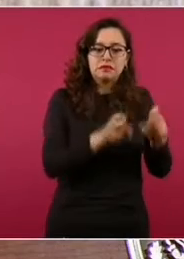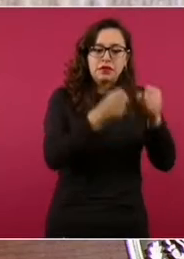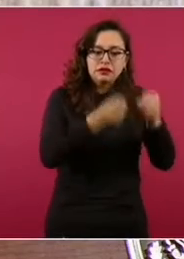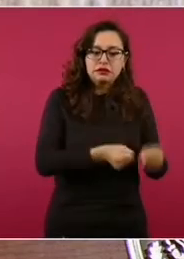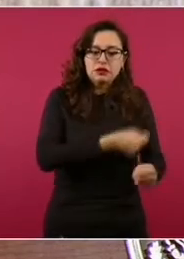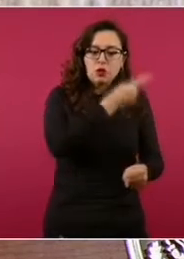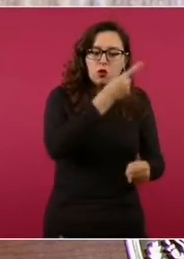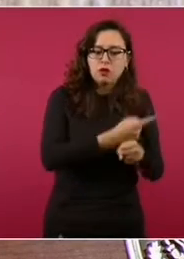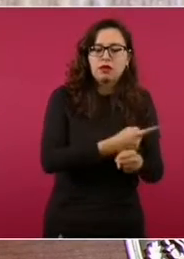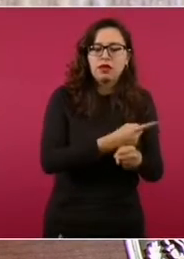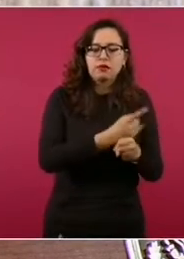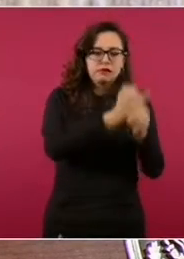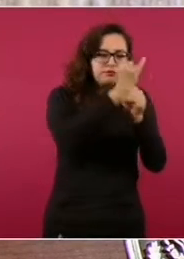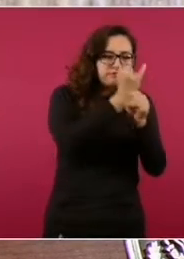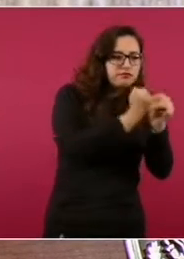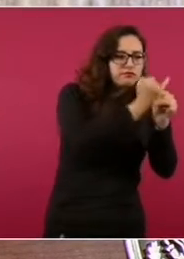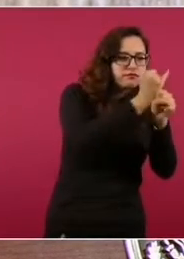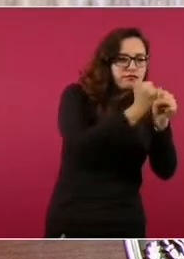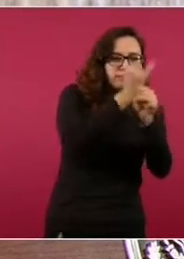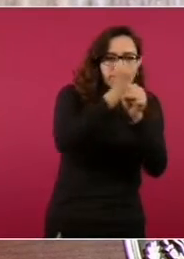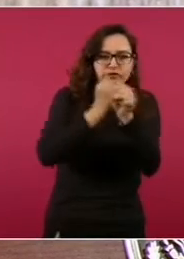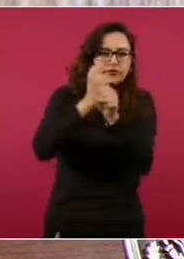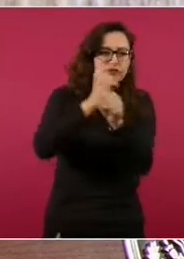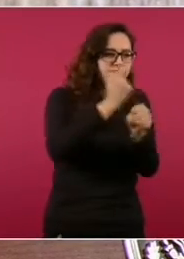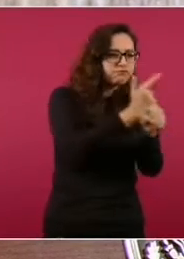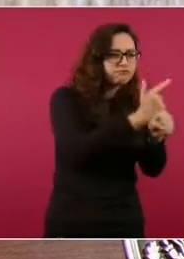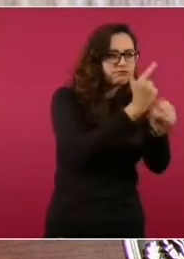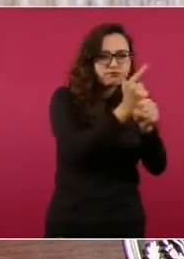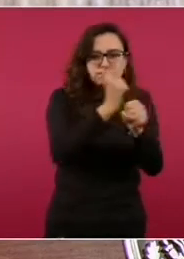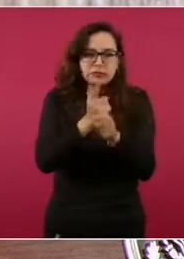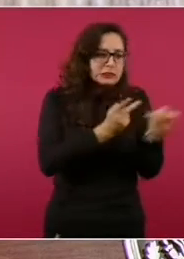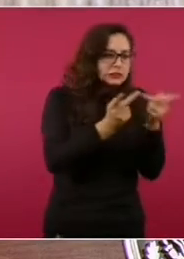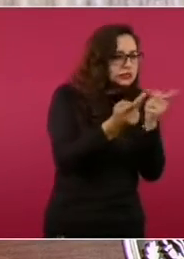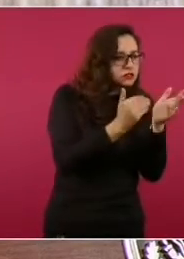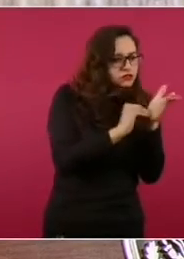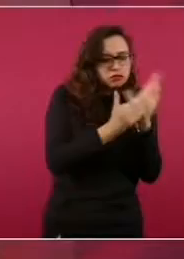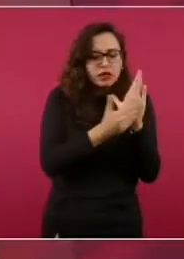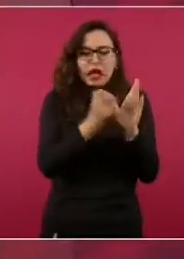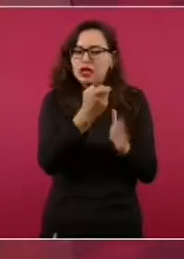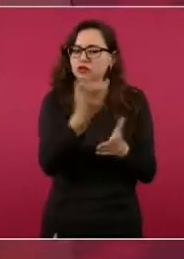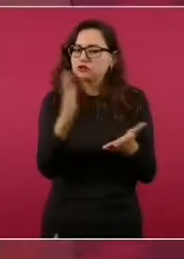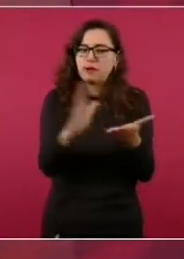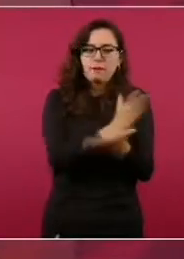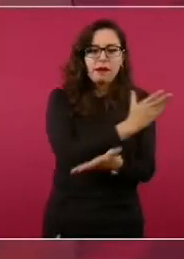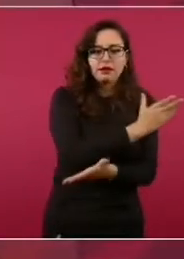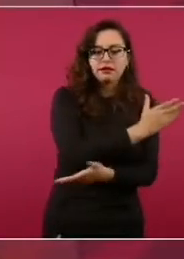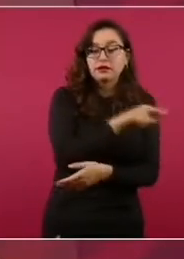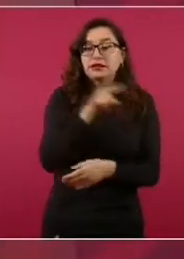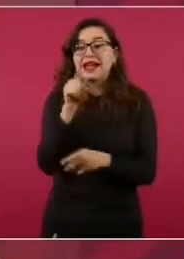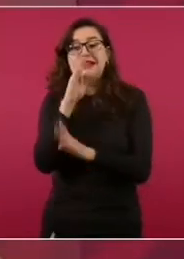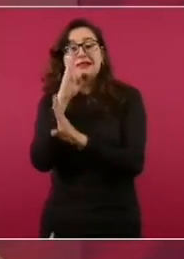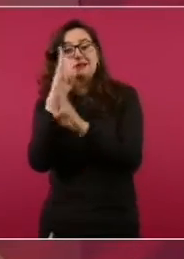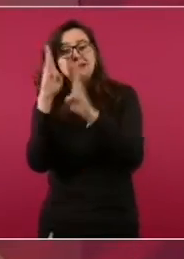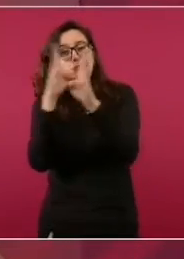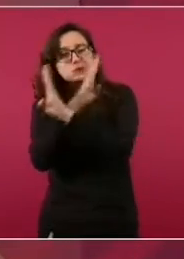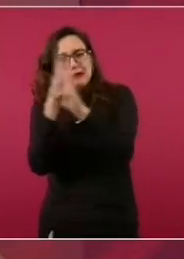Y se dedicaban a vender estos equipos